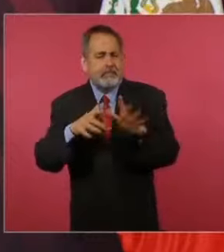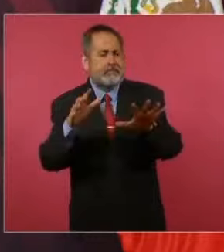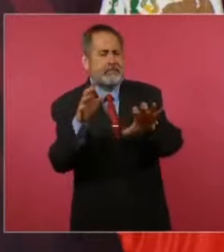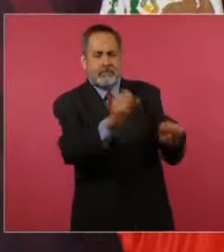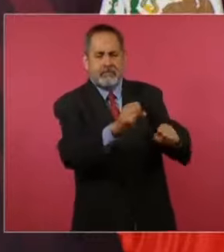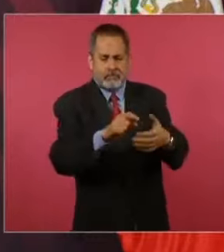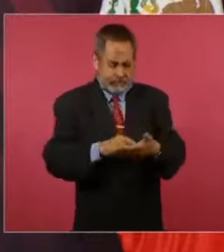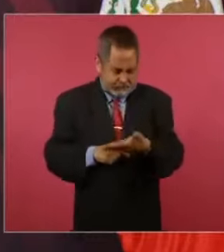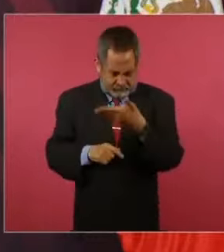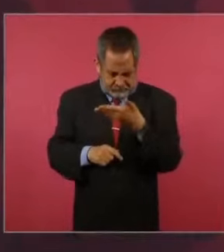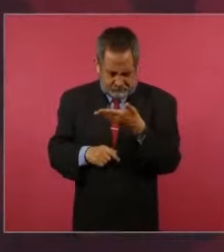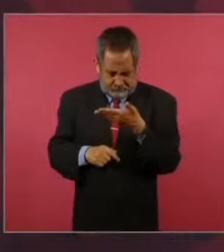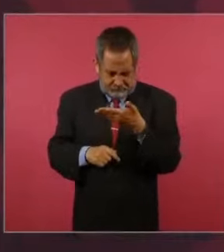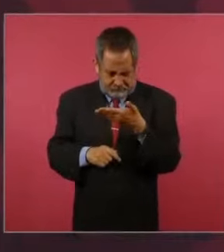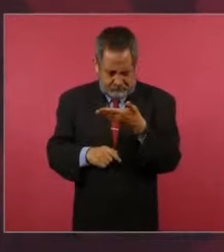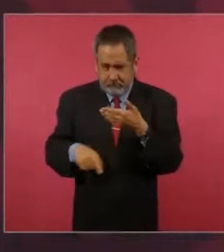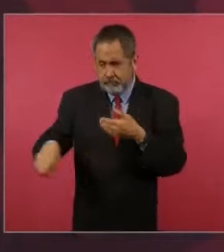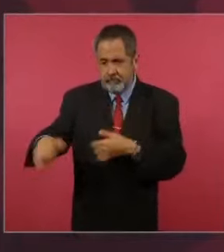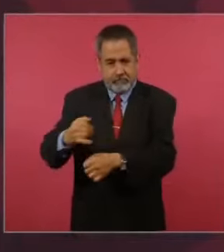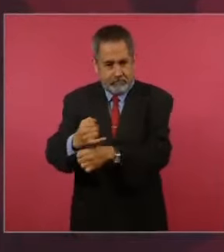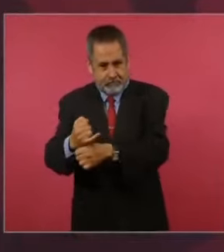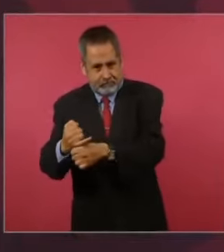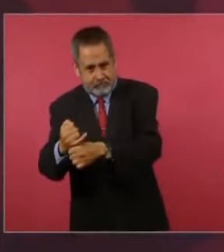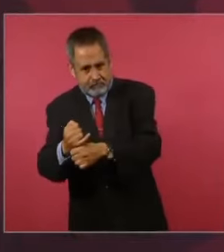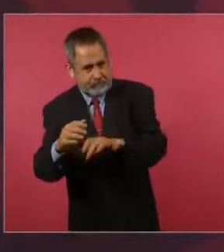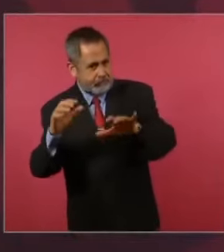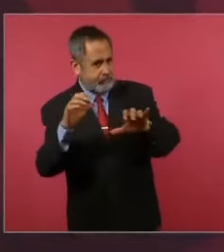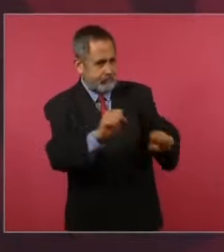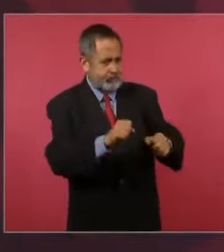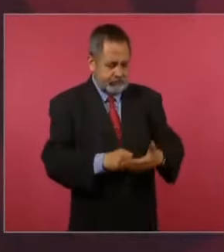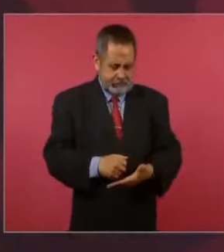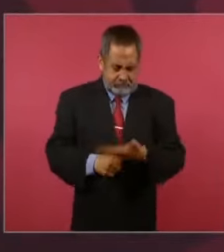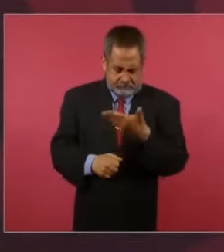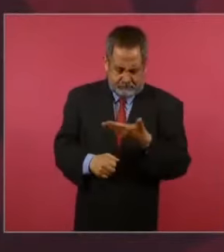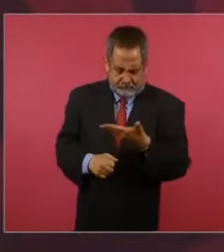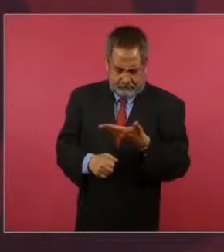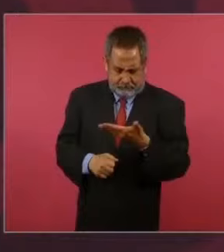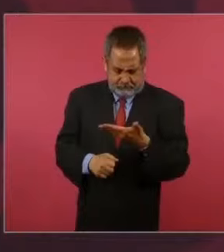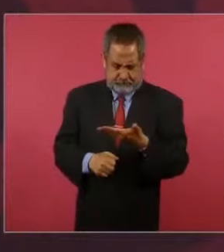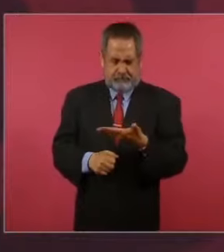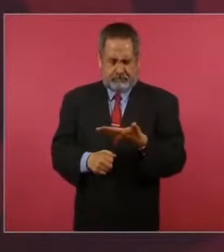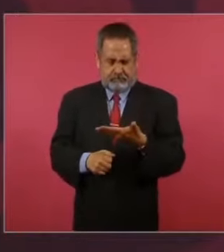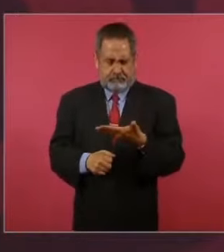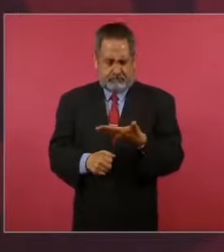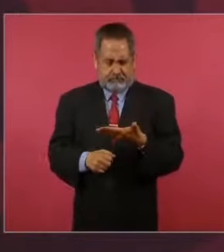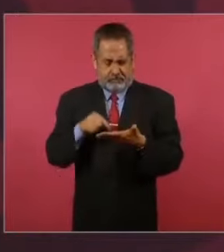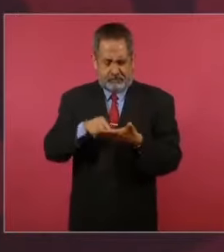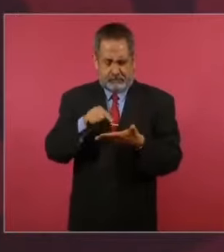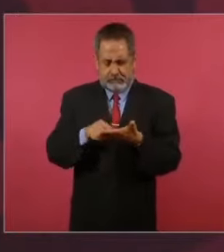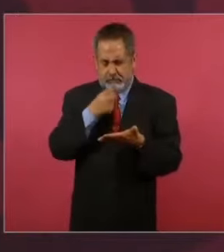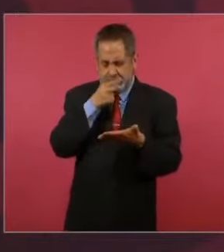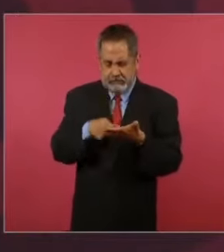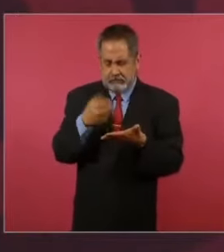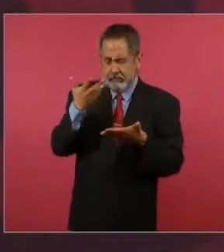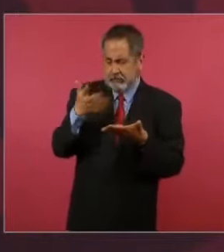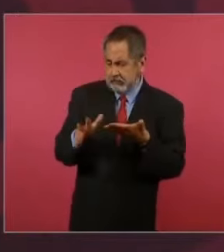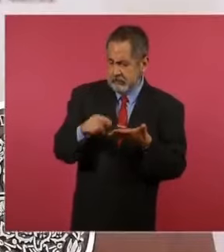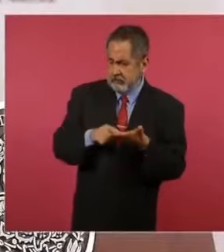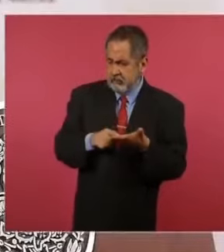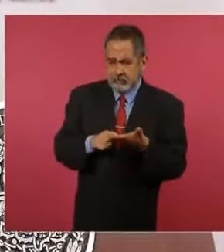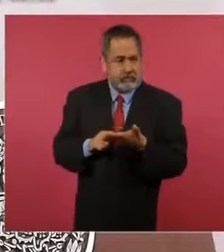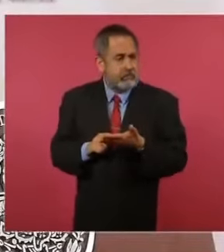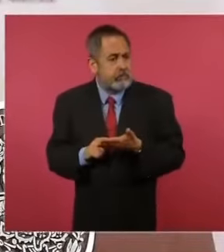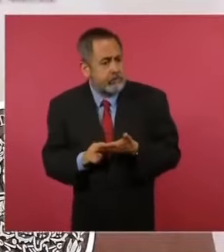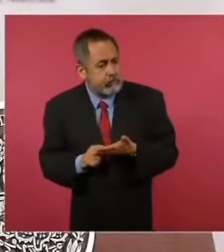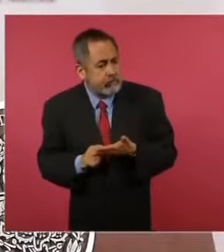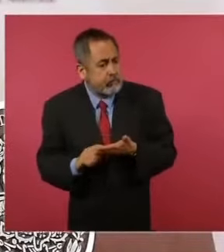de acuerdo a la averiguación previa se le detuvo, porque no fue a las 10, sino fue